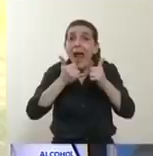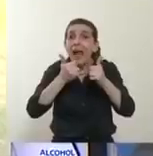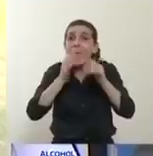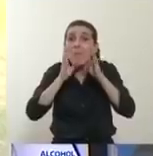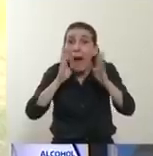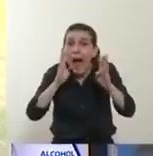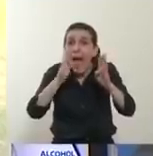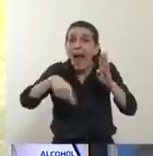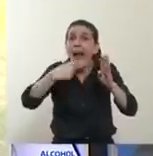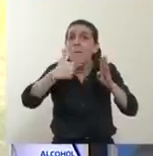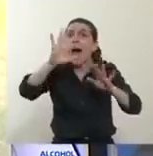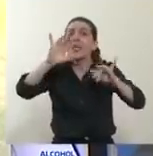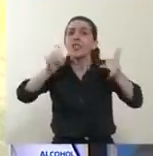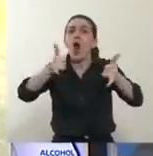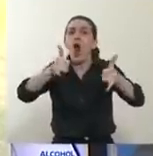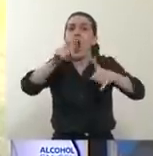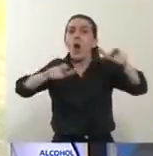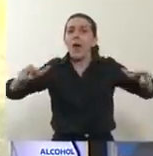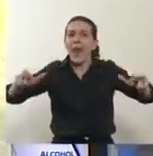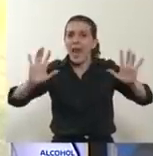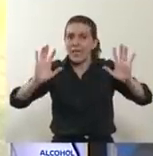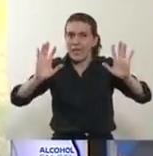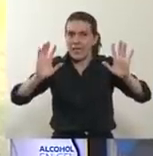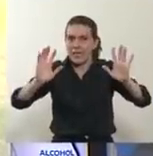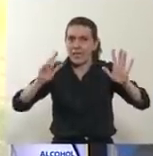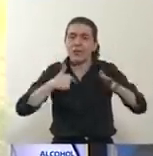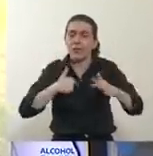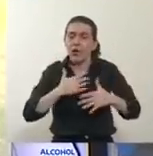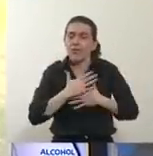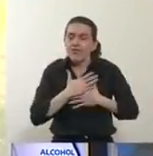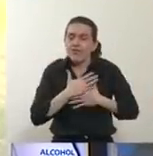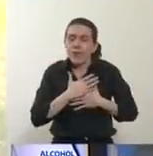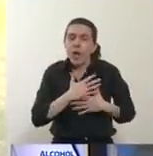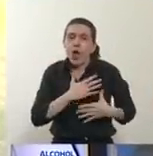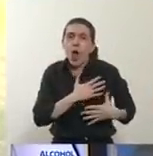Quiero hablarles desde el alma, desde el corazón.